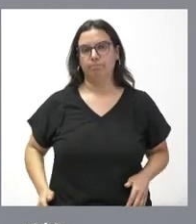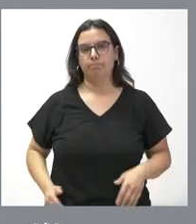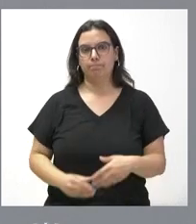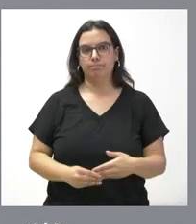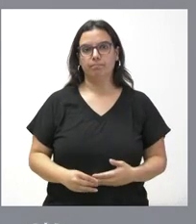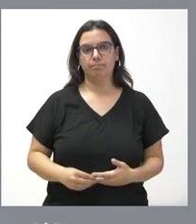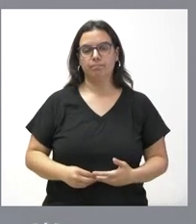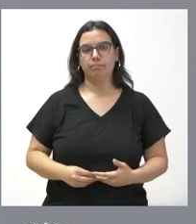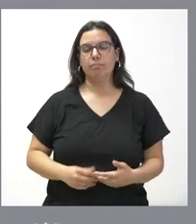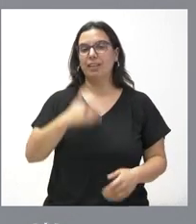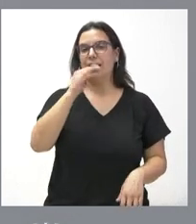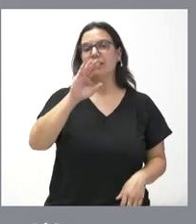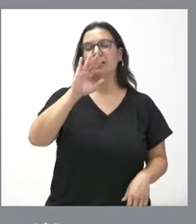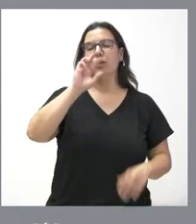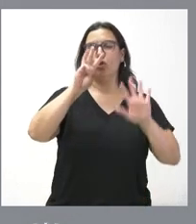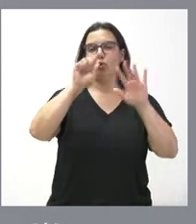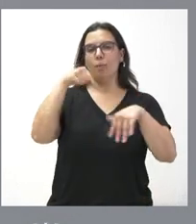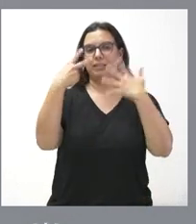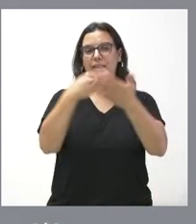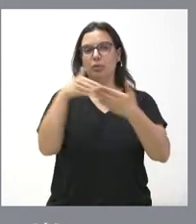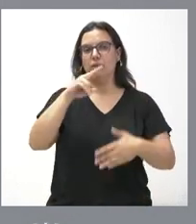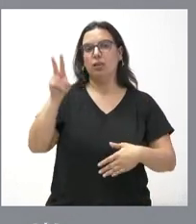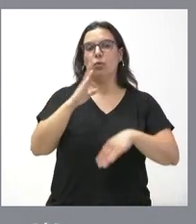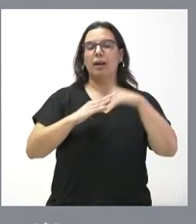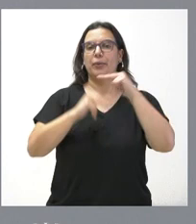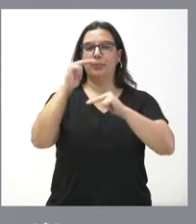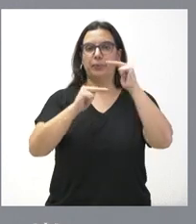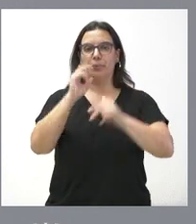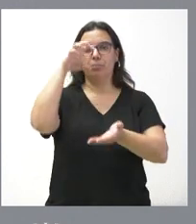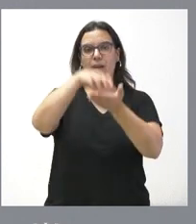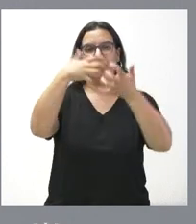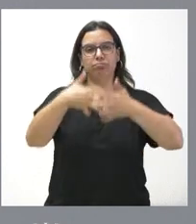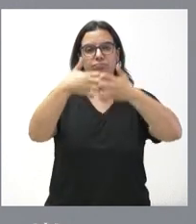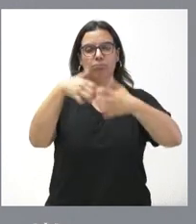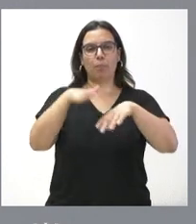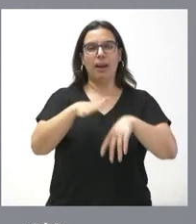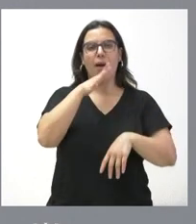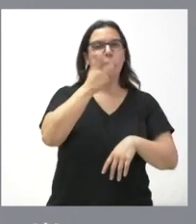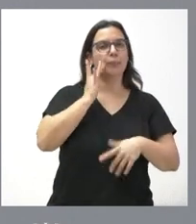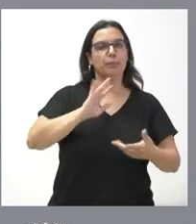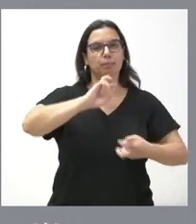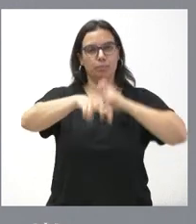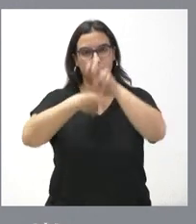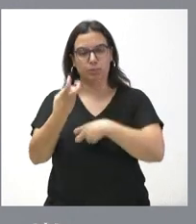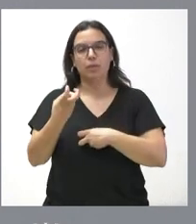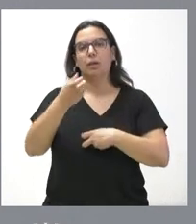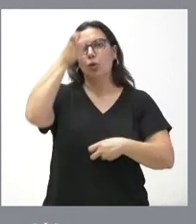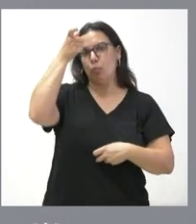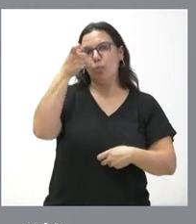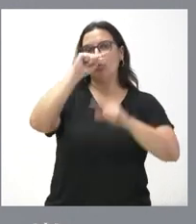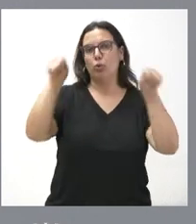Cerca de 8,7 millones de euros para la construcción de 11 depuradoras en diversas localidades de Ávila,